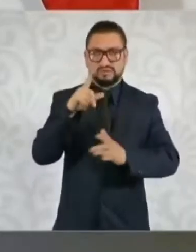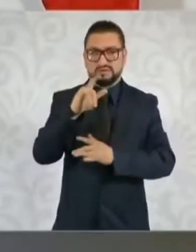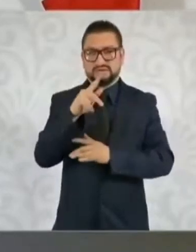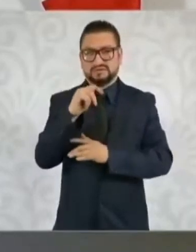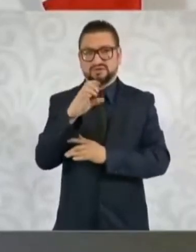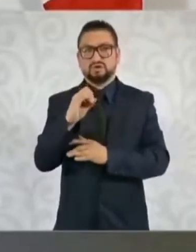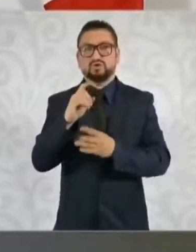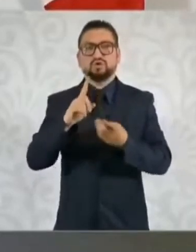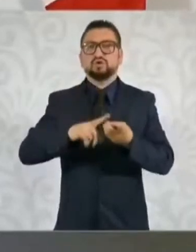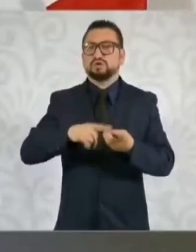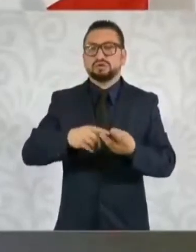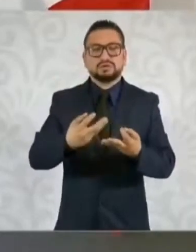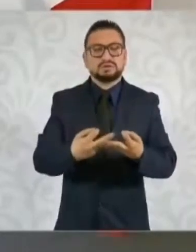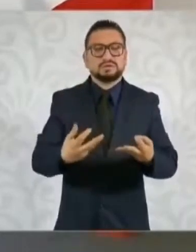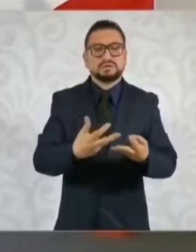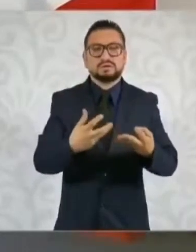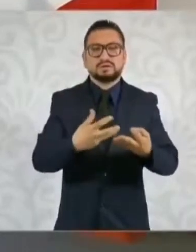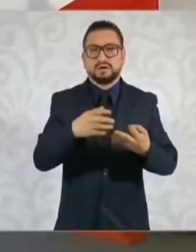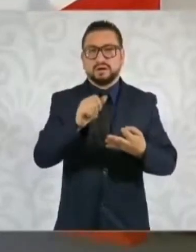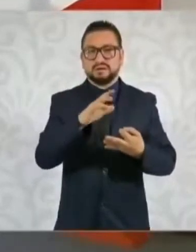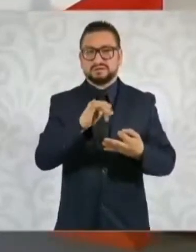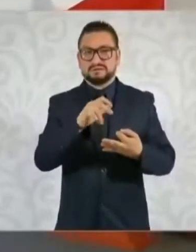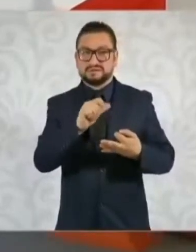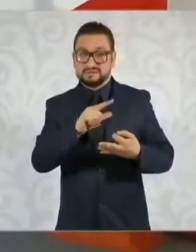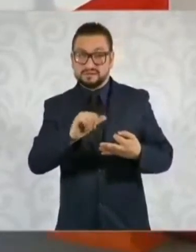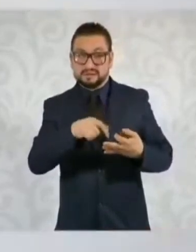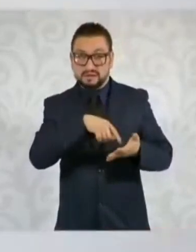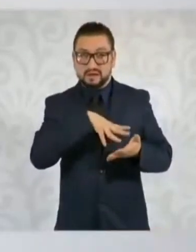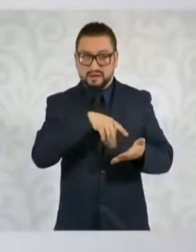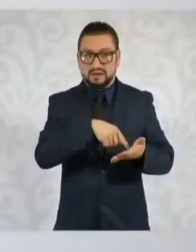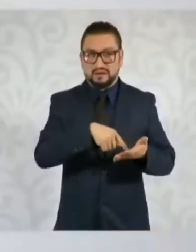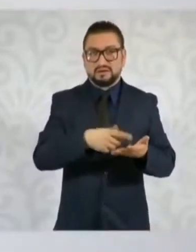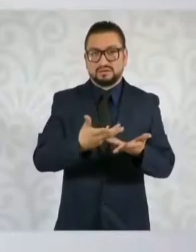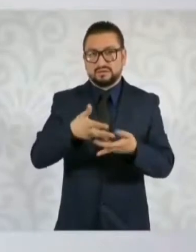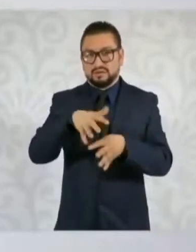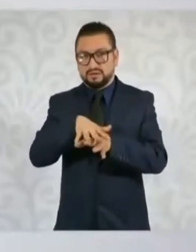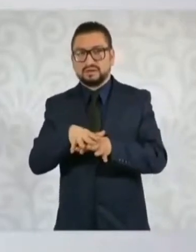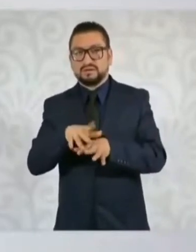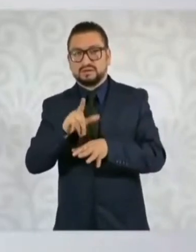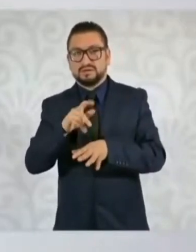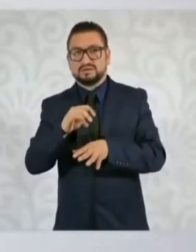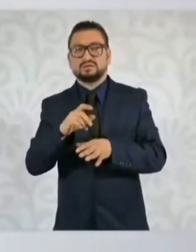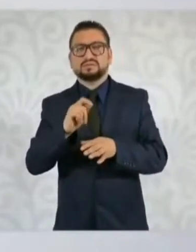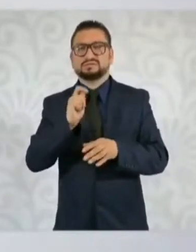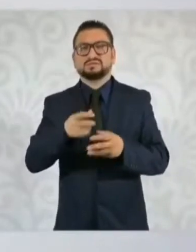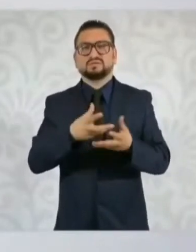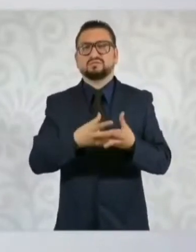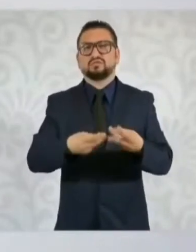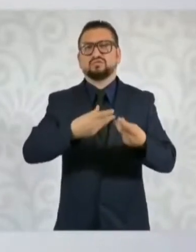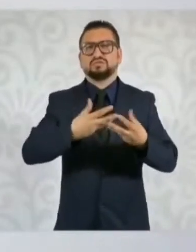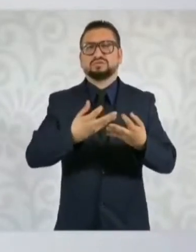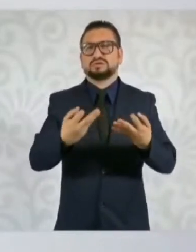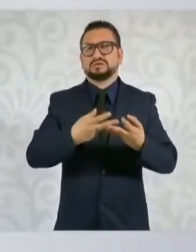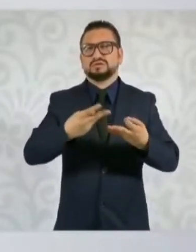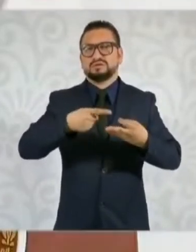En México el litio está combinado con arcilla. Arcilla es como barro.